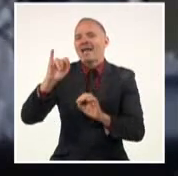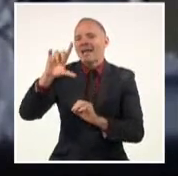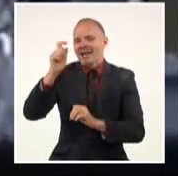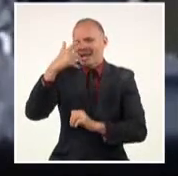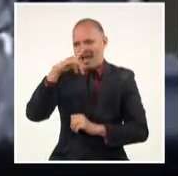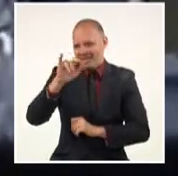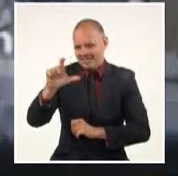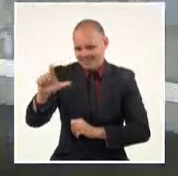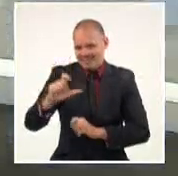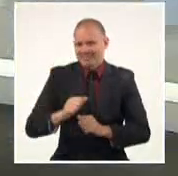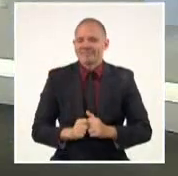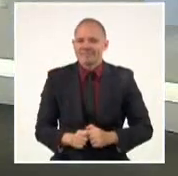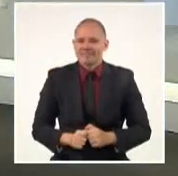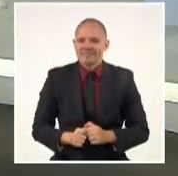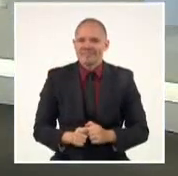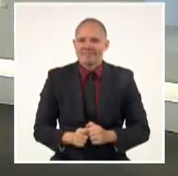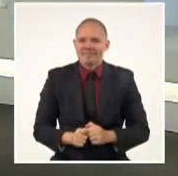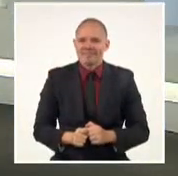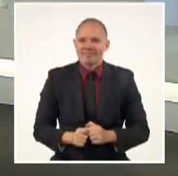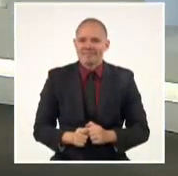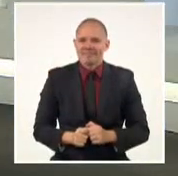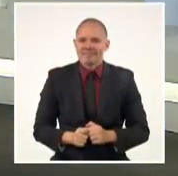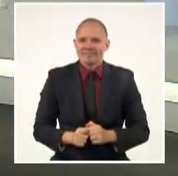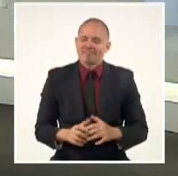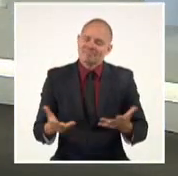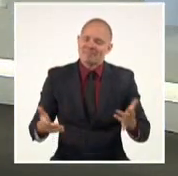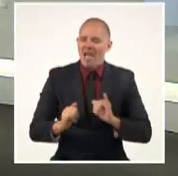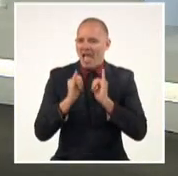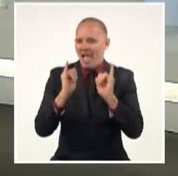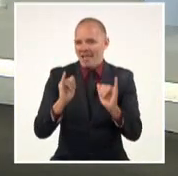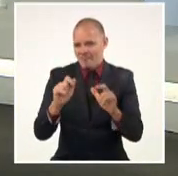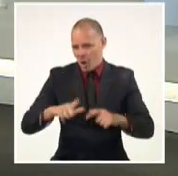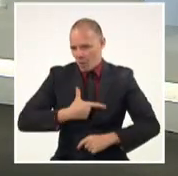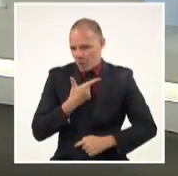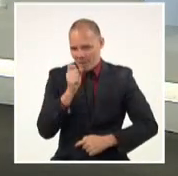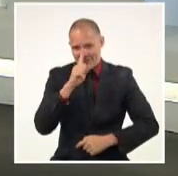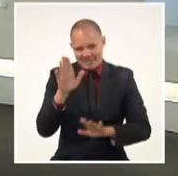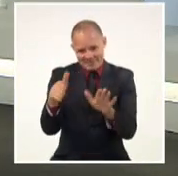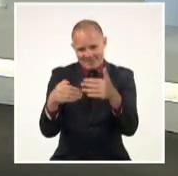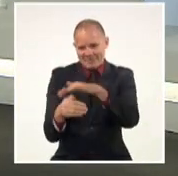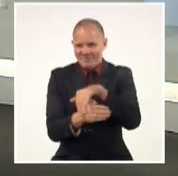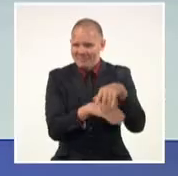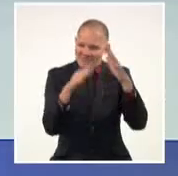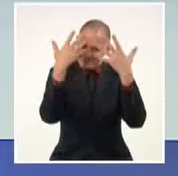Industria Cinematográficos. Con esta información finalizan las culturales. Feliz noche.